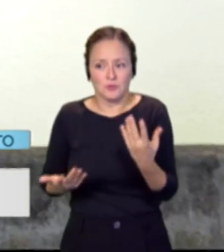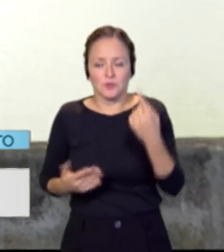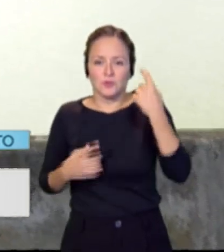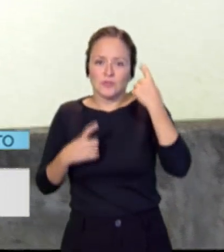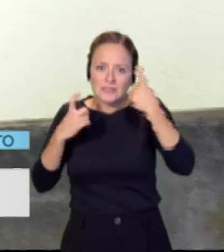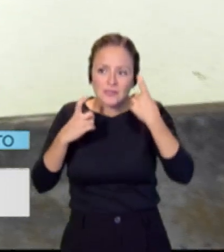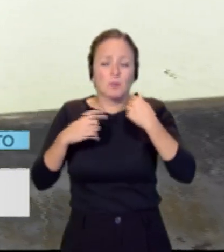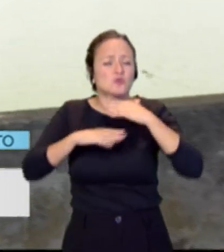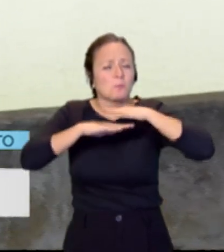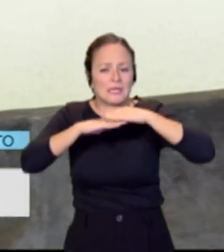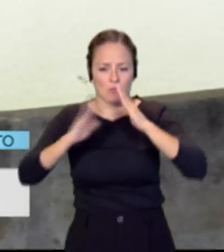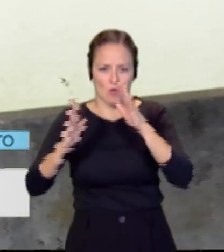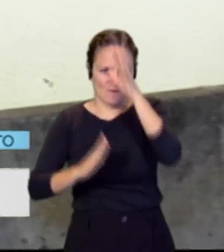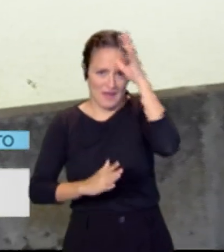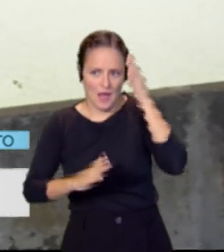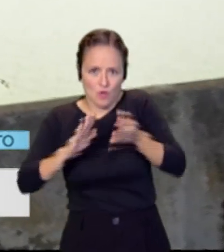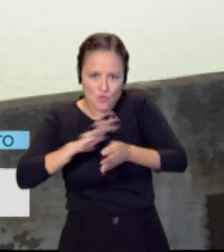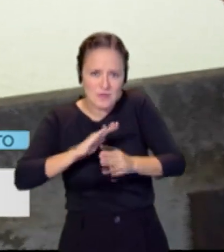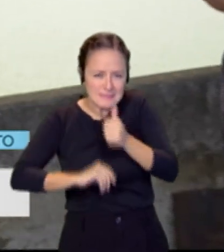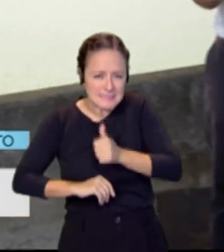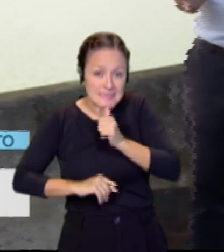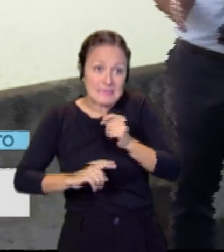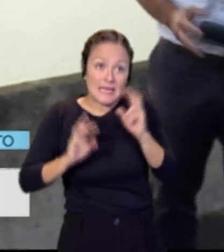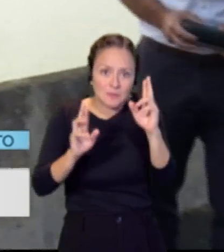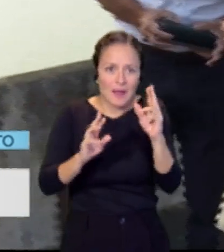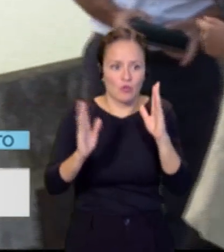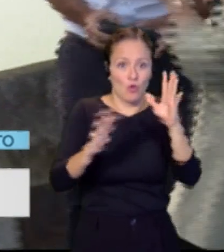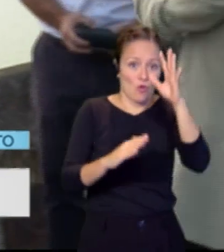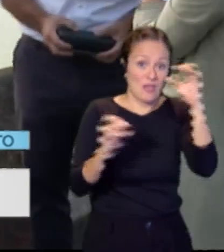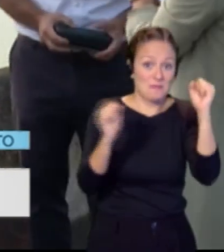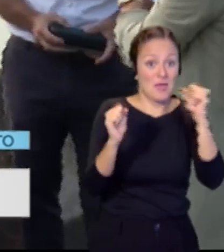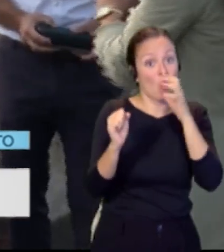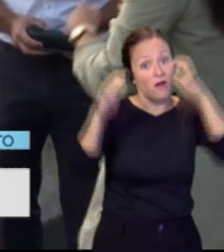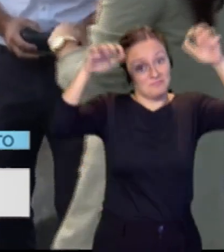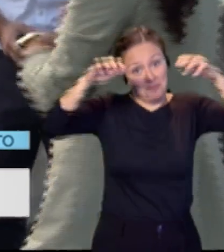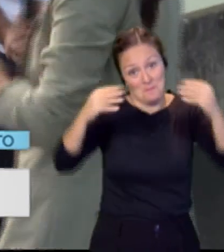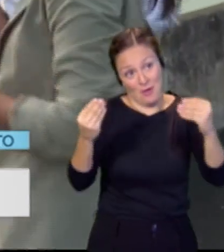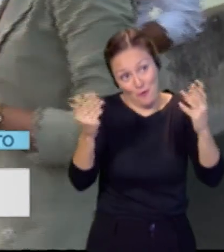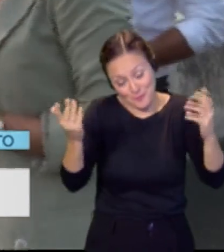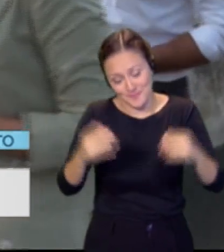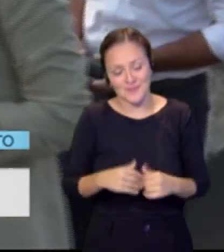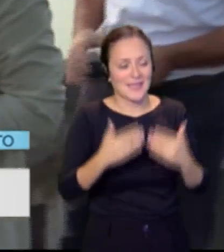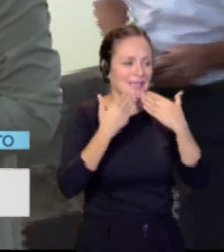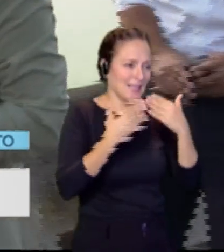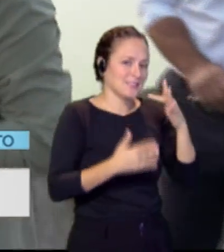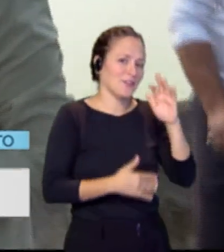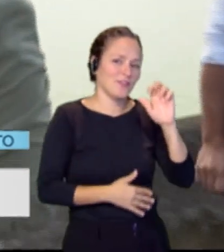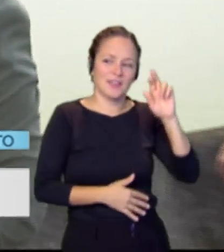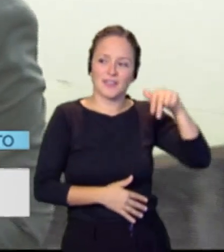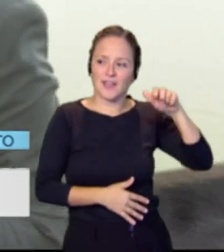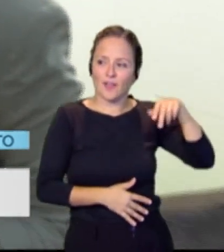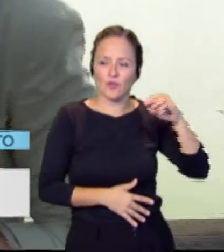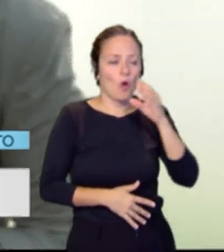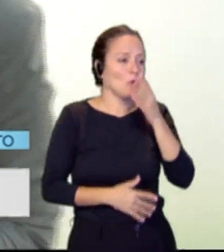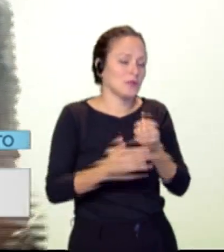mantenernos durante el verano a la espera de que un invierno más benévolo nos dé algo de lluvia. Muchísimas gracias, Fernando, por darnos todos esos detalles. Pues